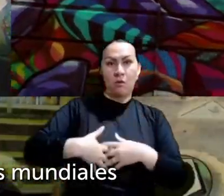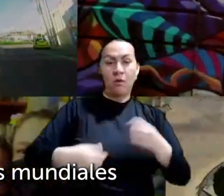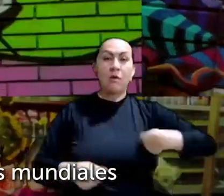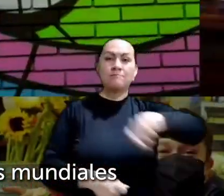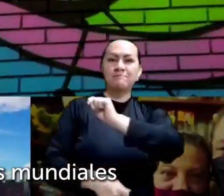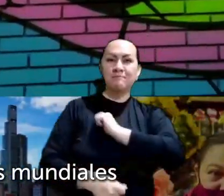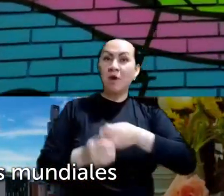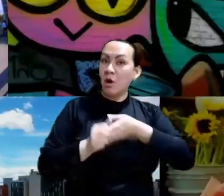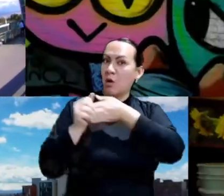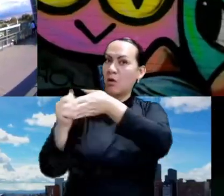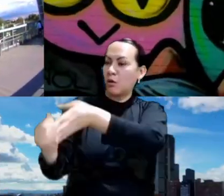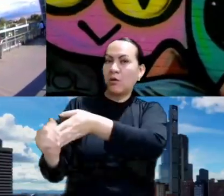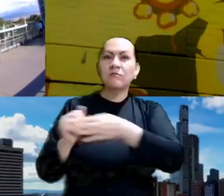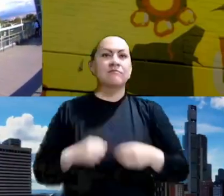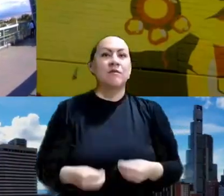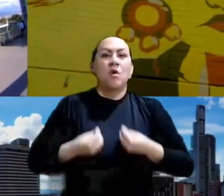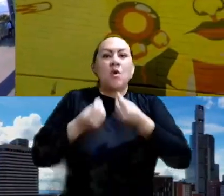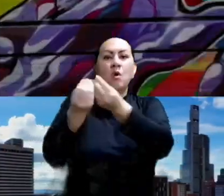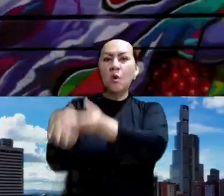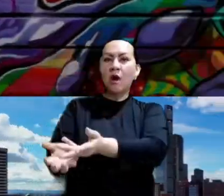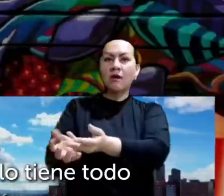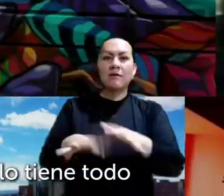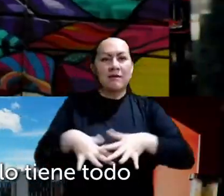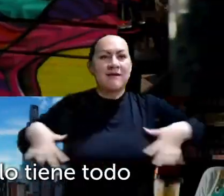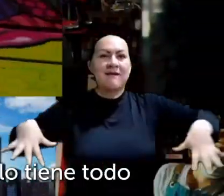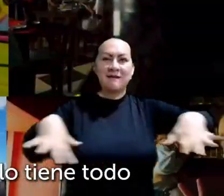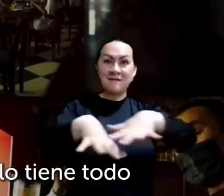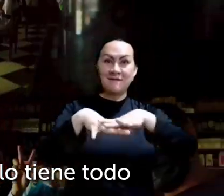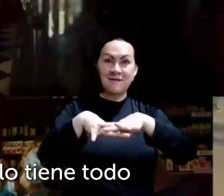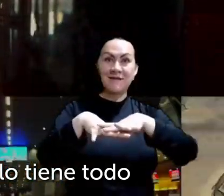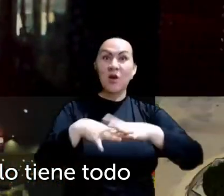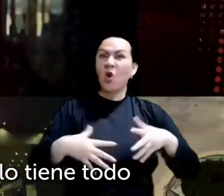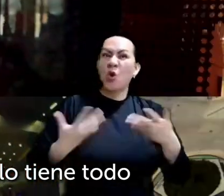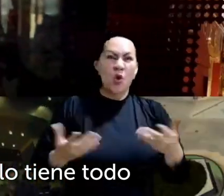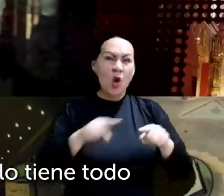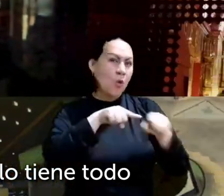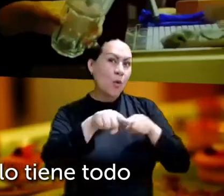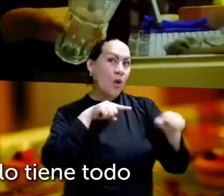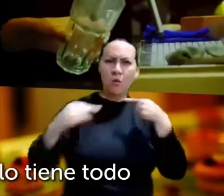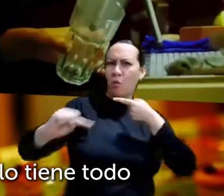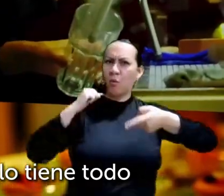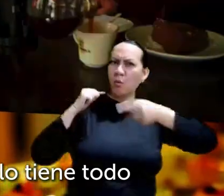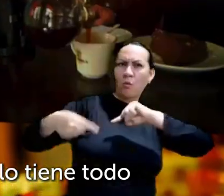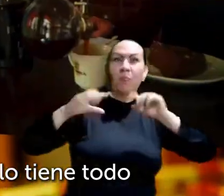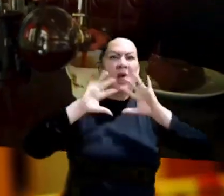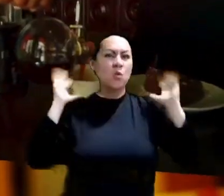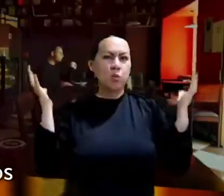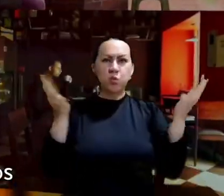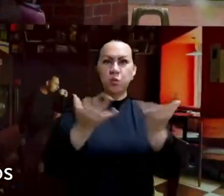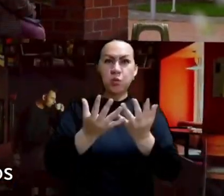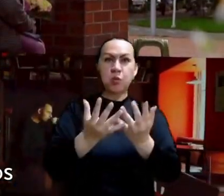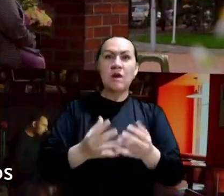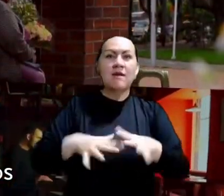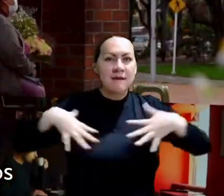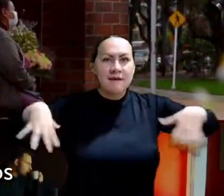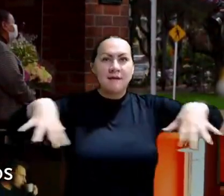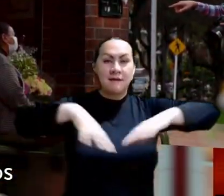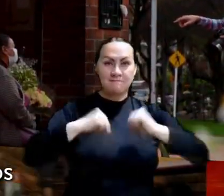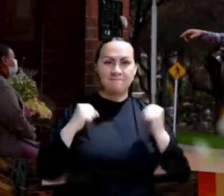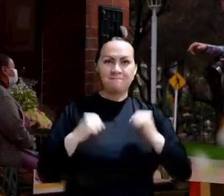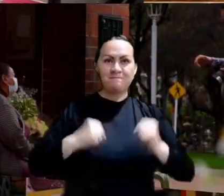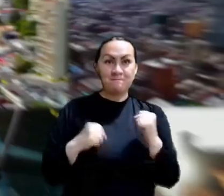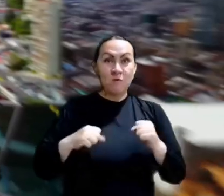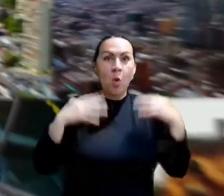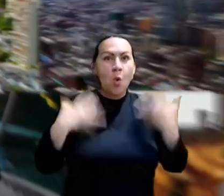los desafíos mundiales. Descubre Bogotá, un destino turístico inteligente que lo tiene todo, que despierta tus